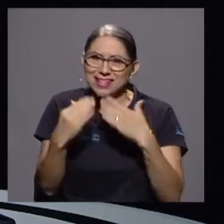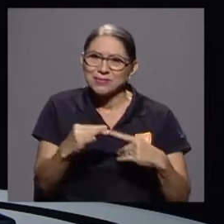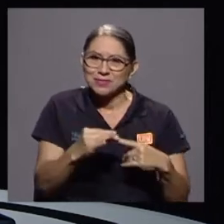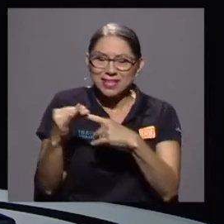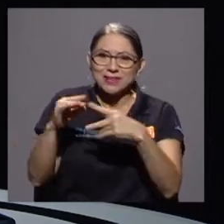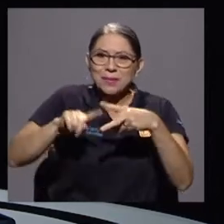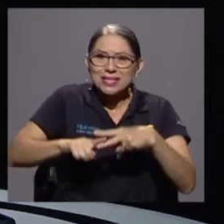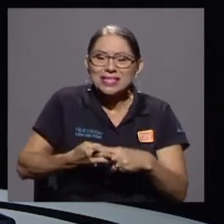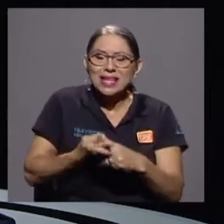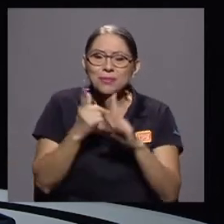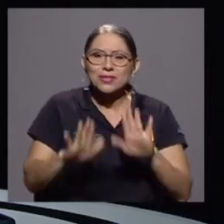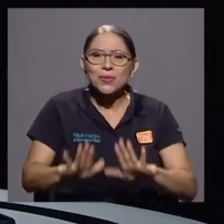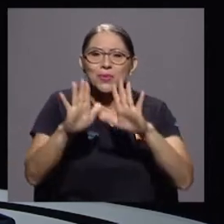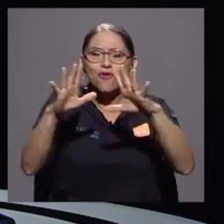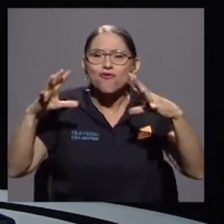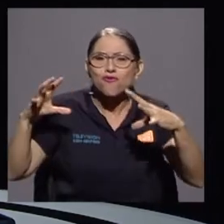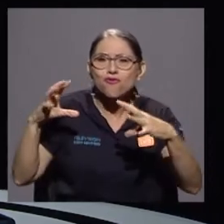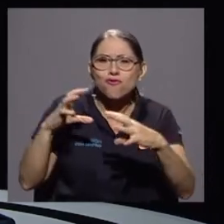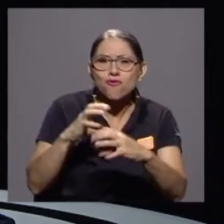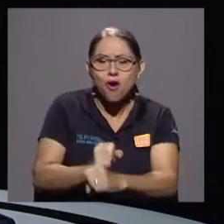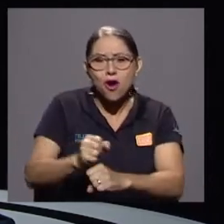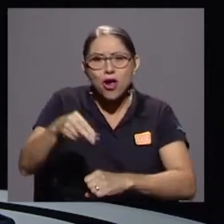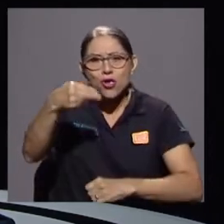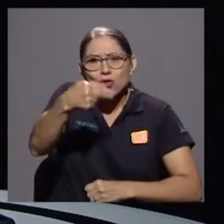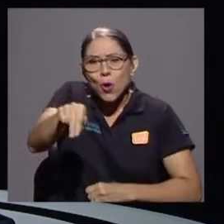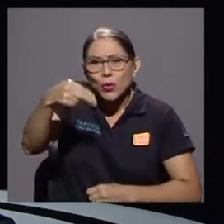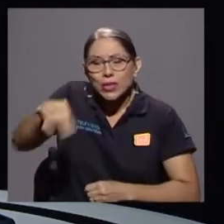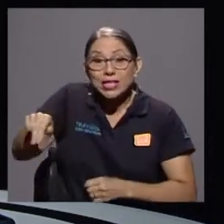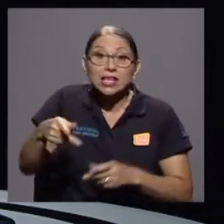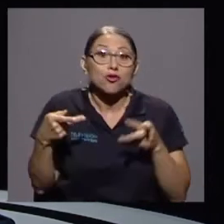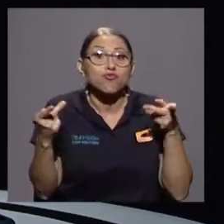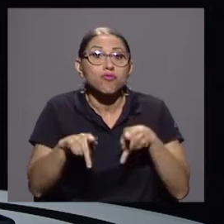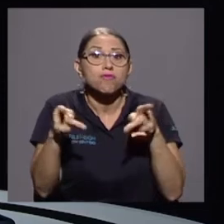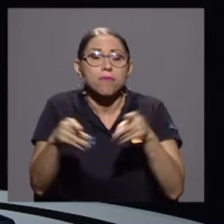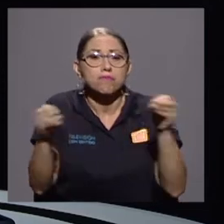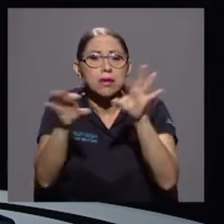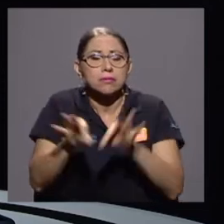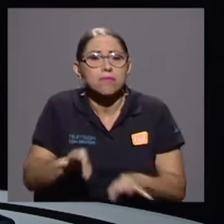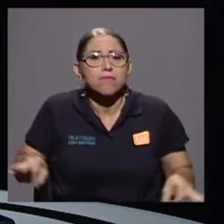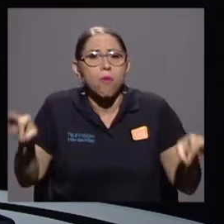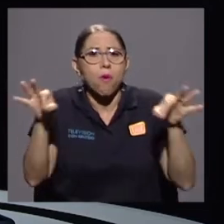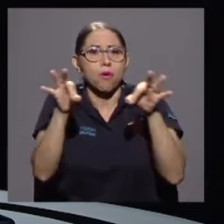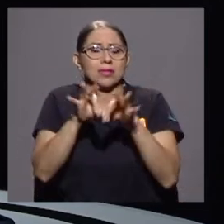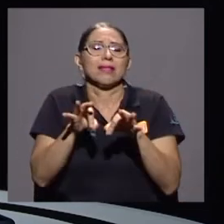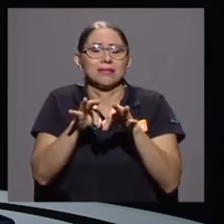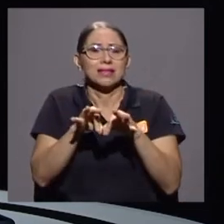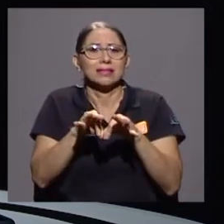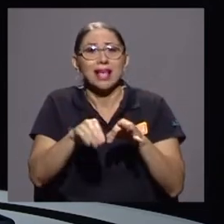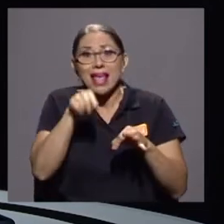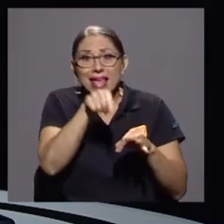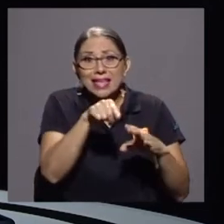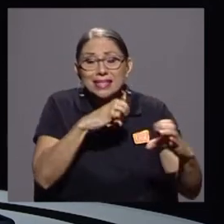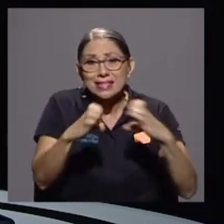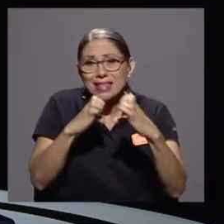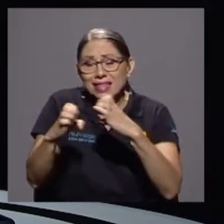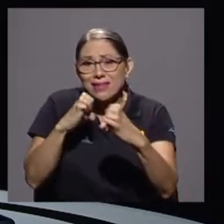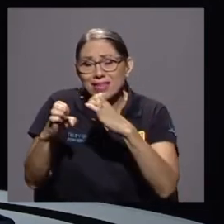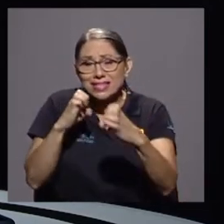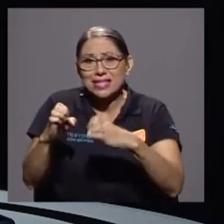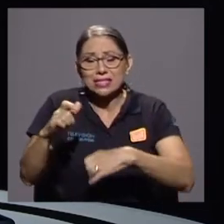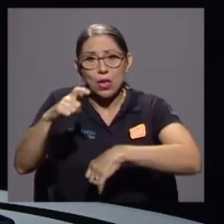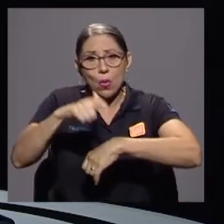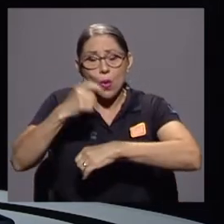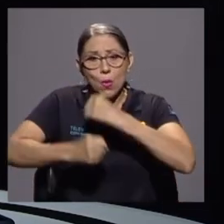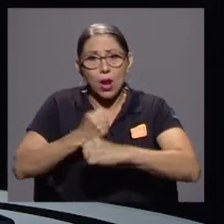resumen de las noticias o de los hechos más importantes recogidos en esas entrevistas durante el